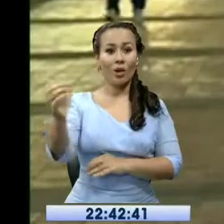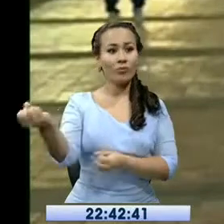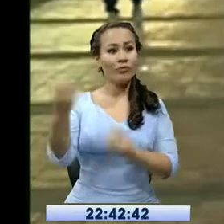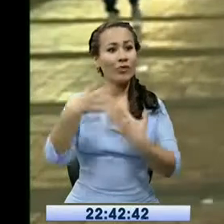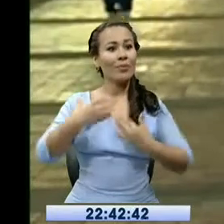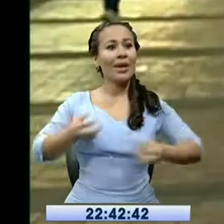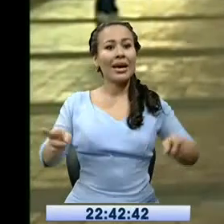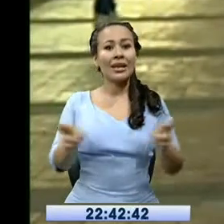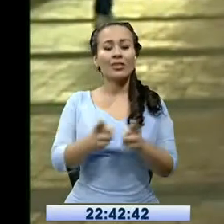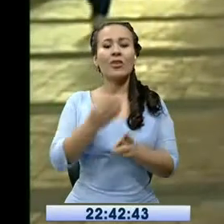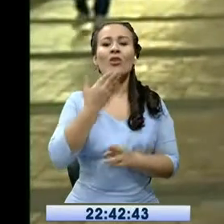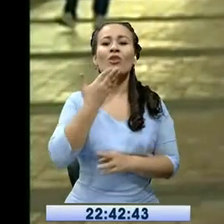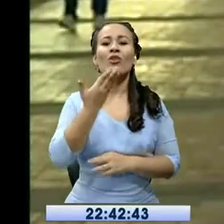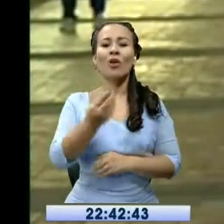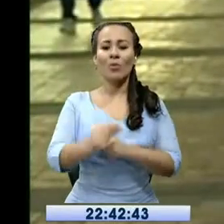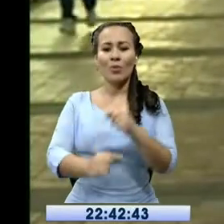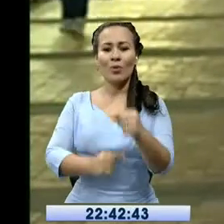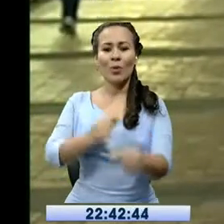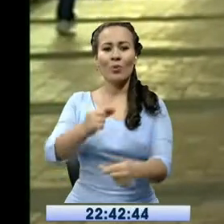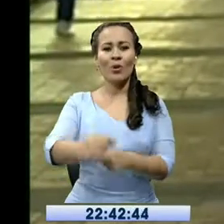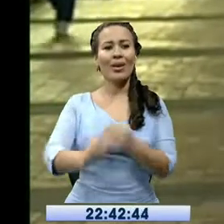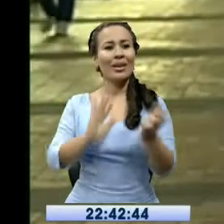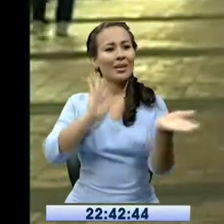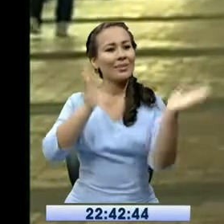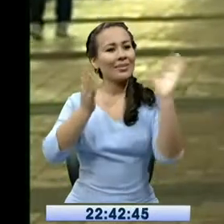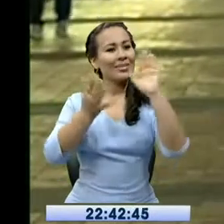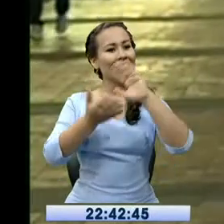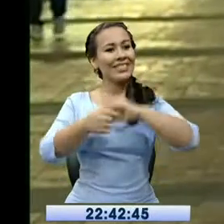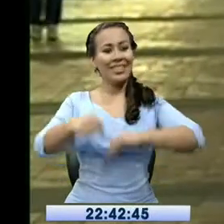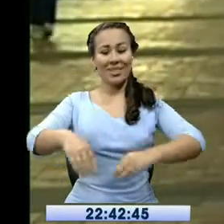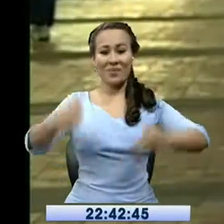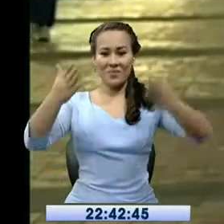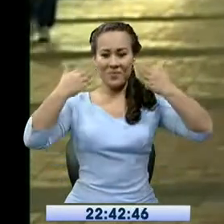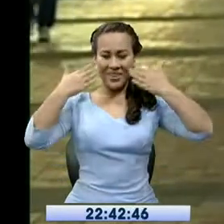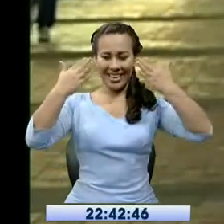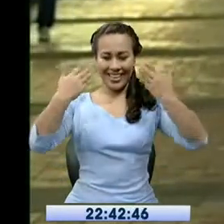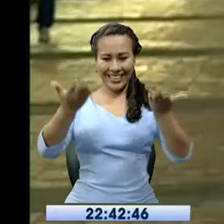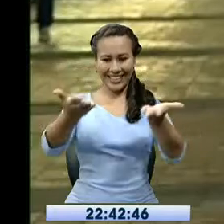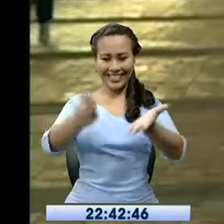...asume cómo ha sido la evolución arquitectónica del puerto principal.